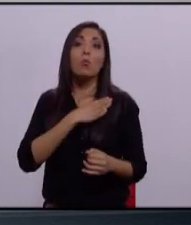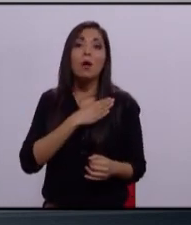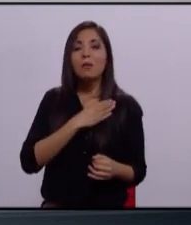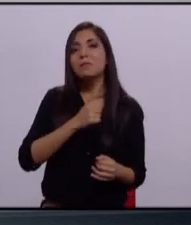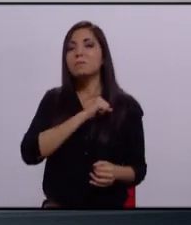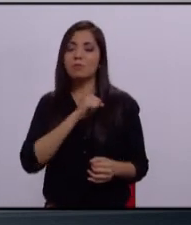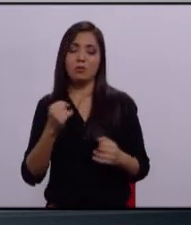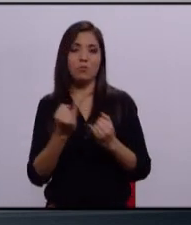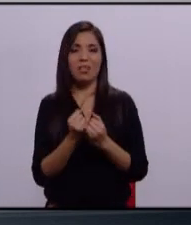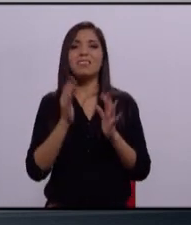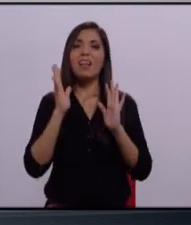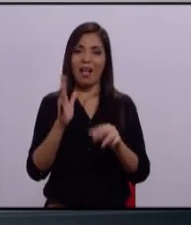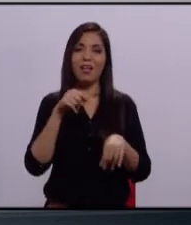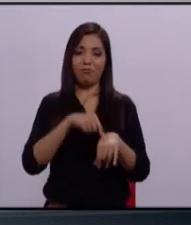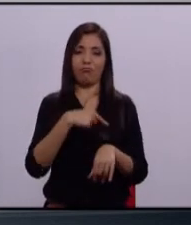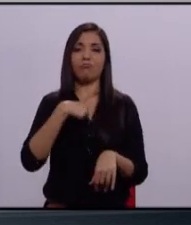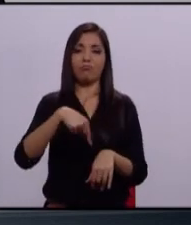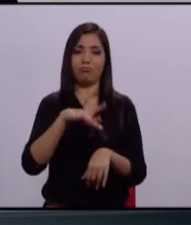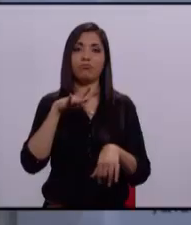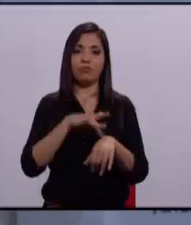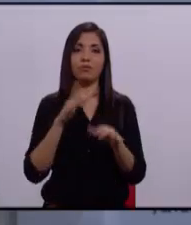digo, llegó el momento, ya los toca.